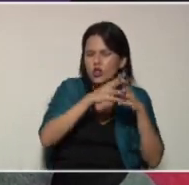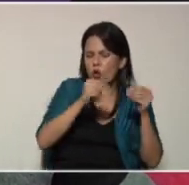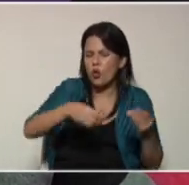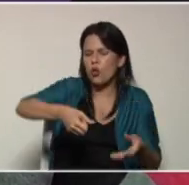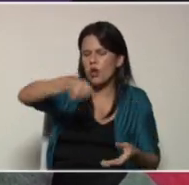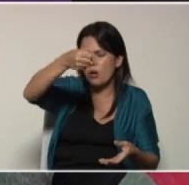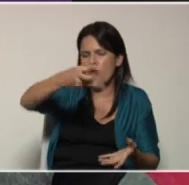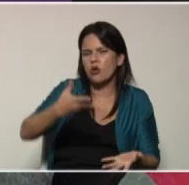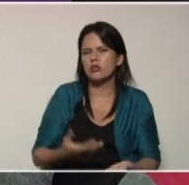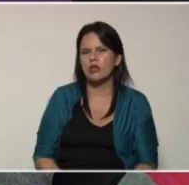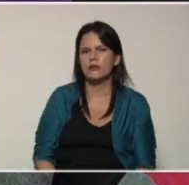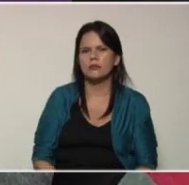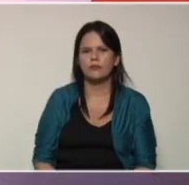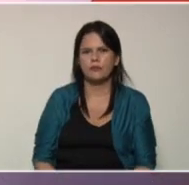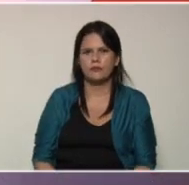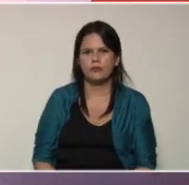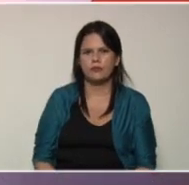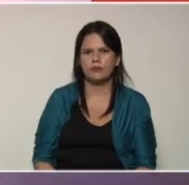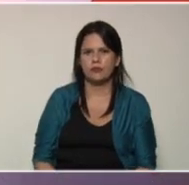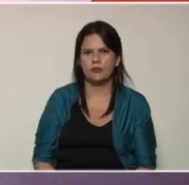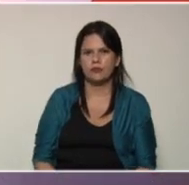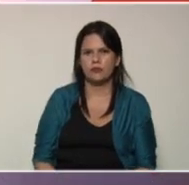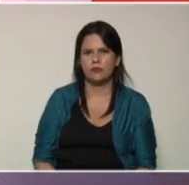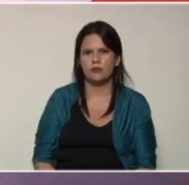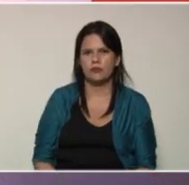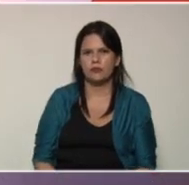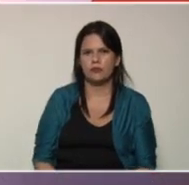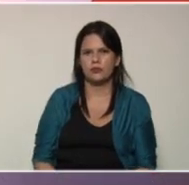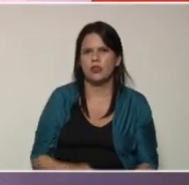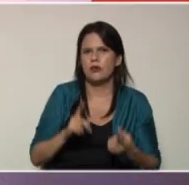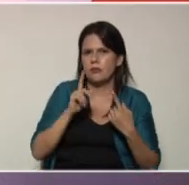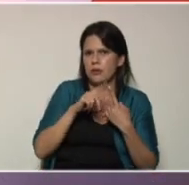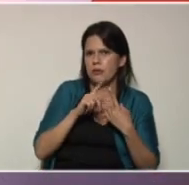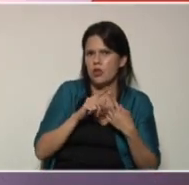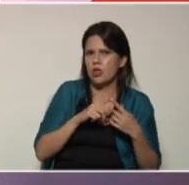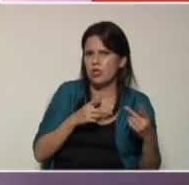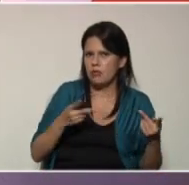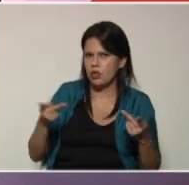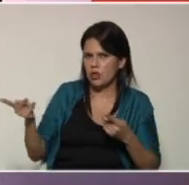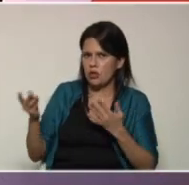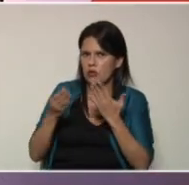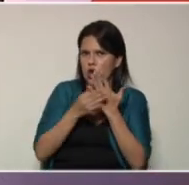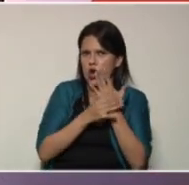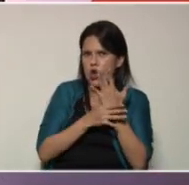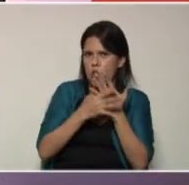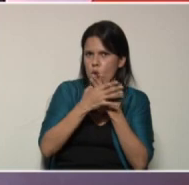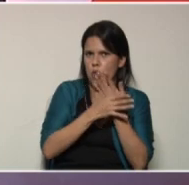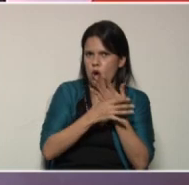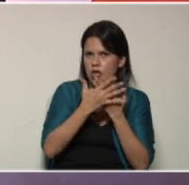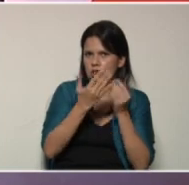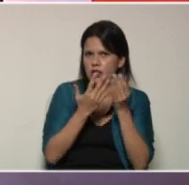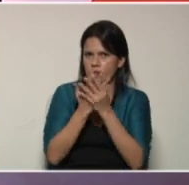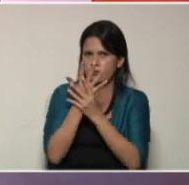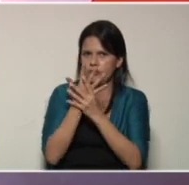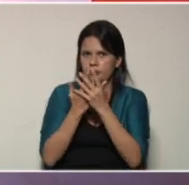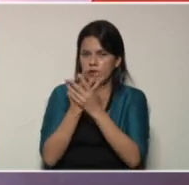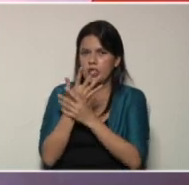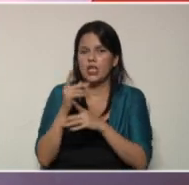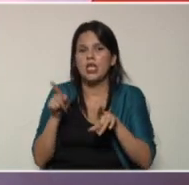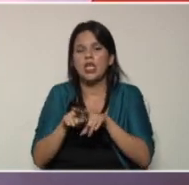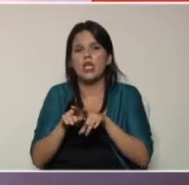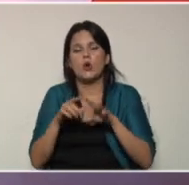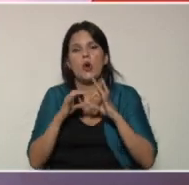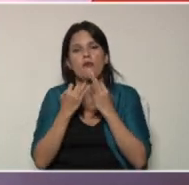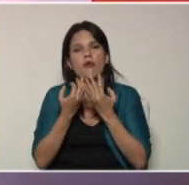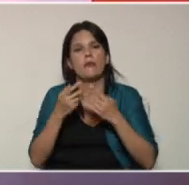especie de sustrato. Primero que nada Heiler te invito a que nos coloquemos los guantes. Igual familias niños